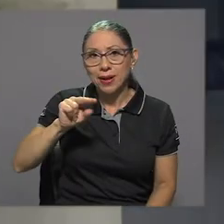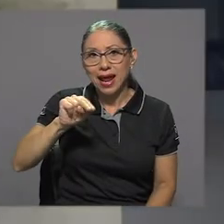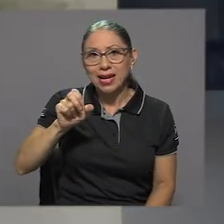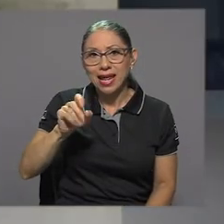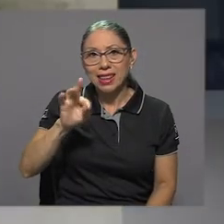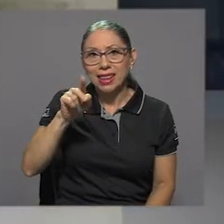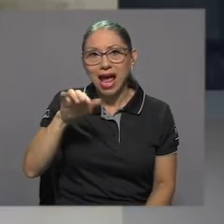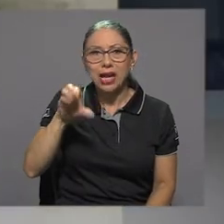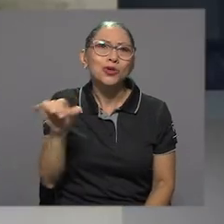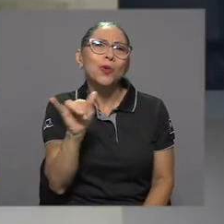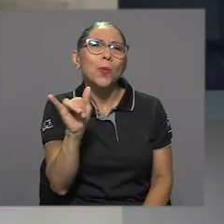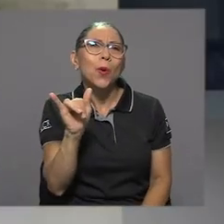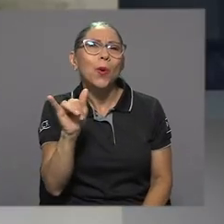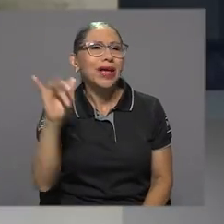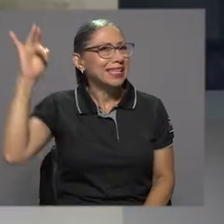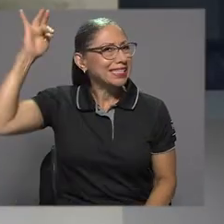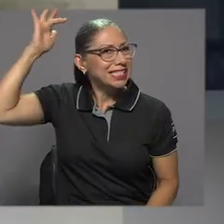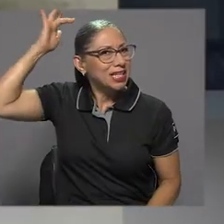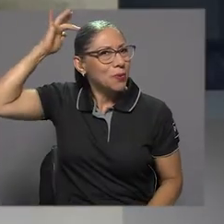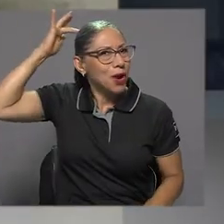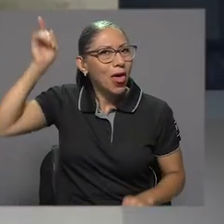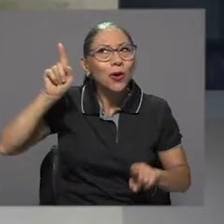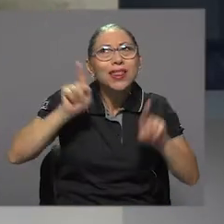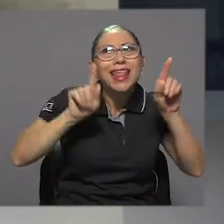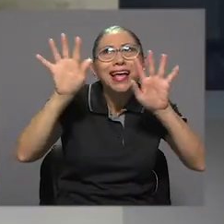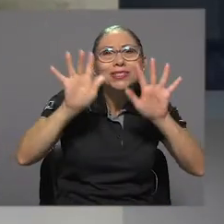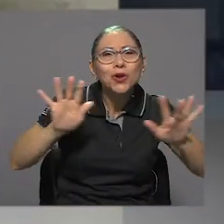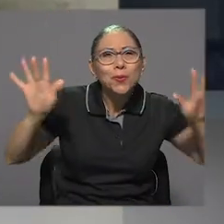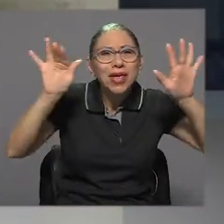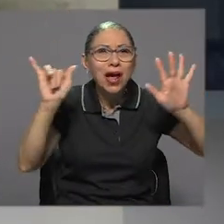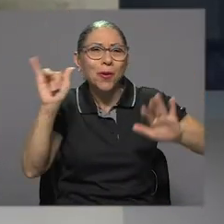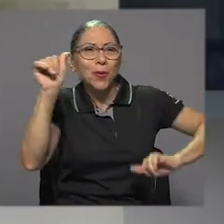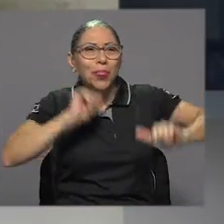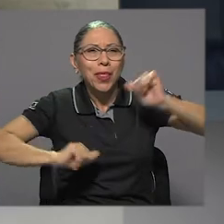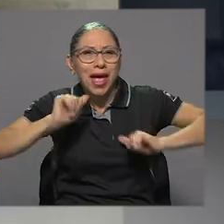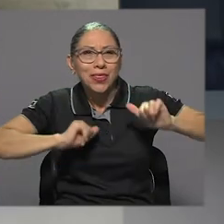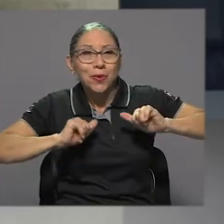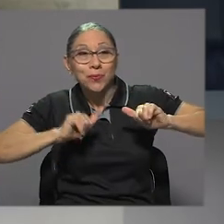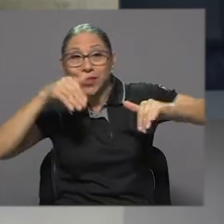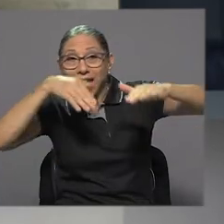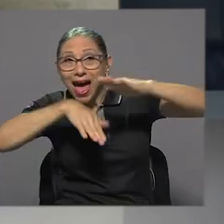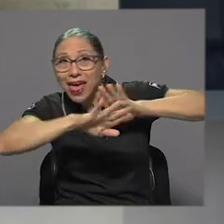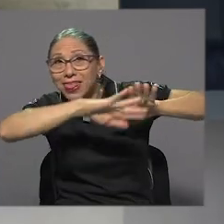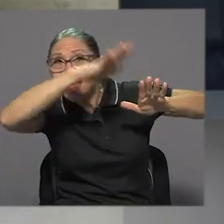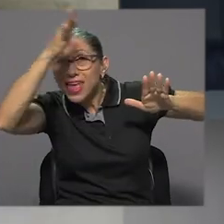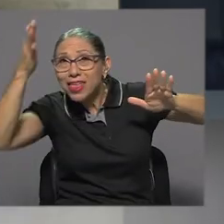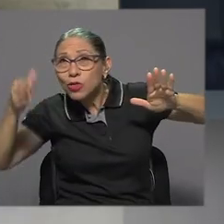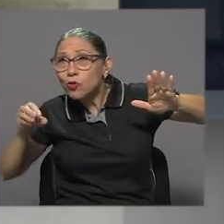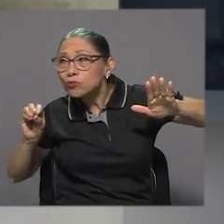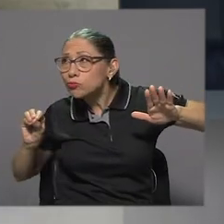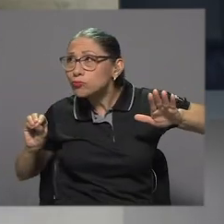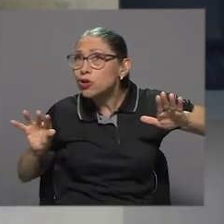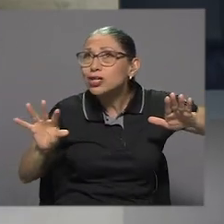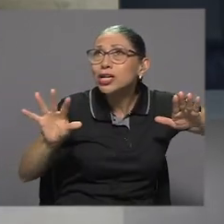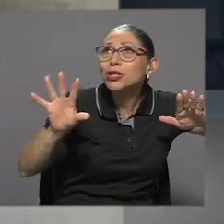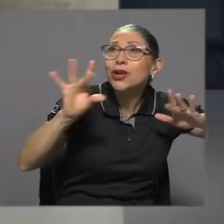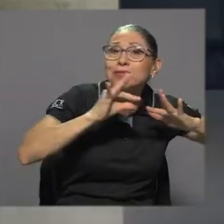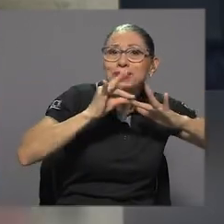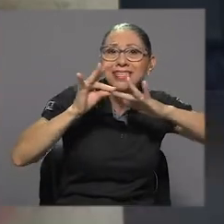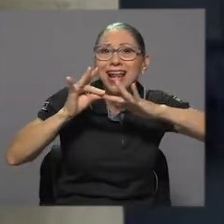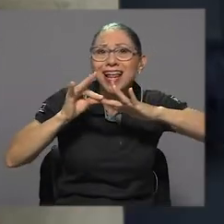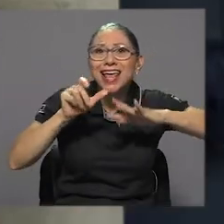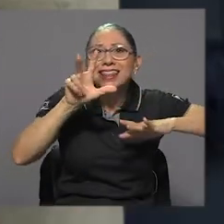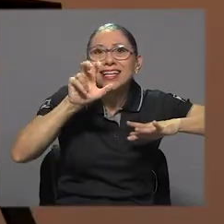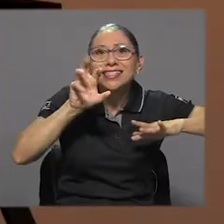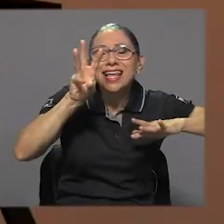planetario es básicamente un simulador de astronomía, es una especie de teatro astronómico. Adentro tiene un proyector, tenemos un proyector especial que